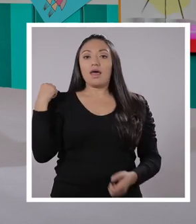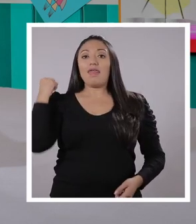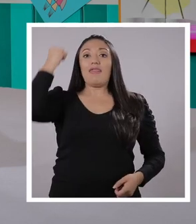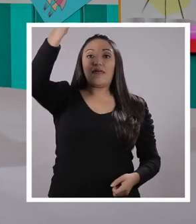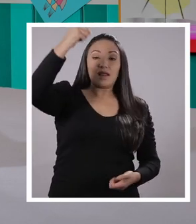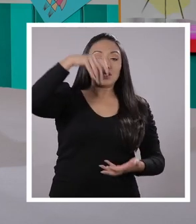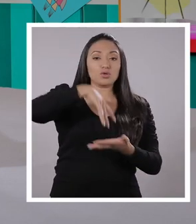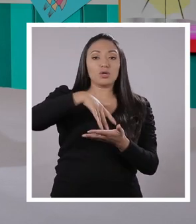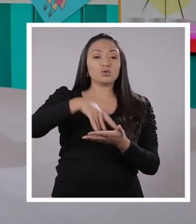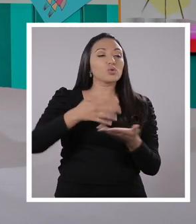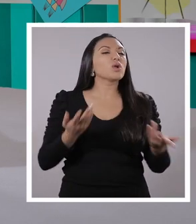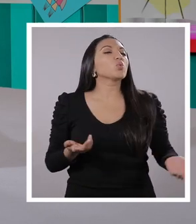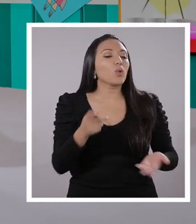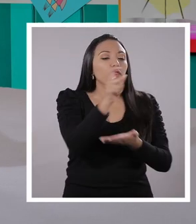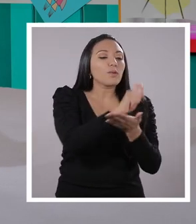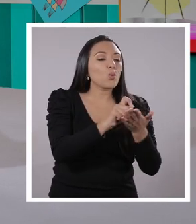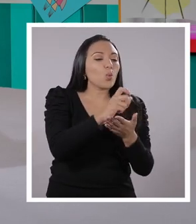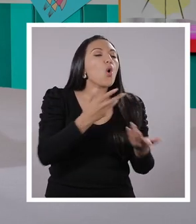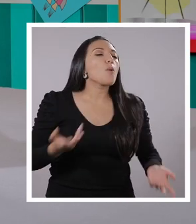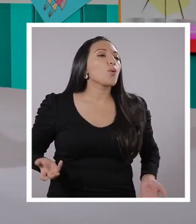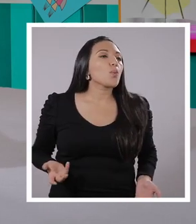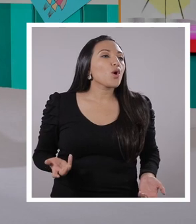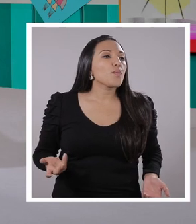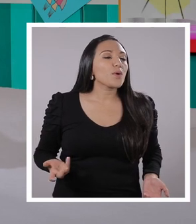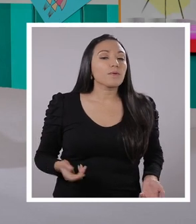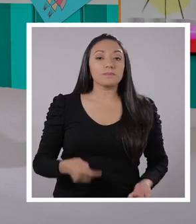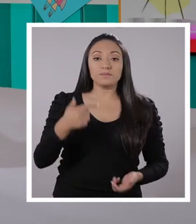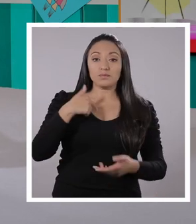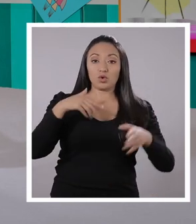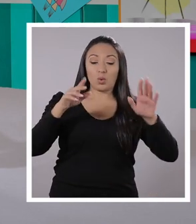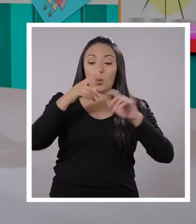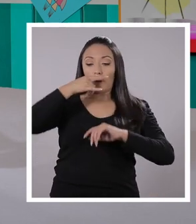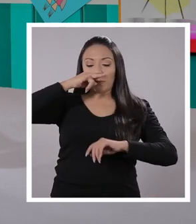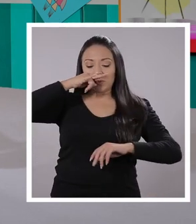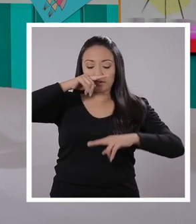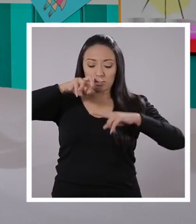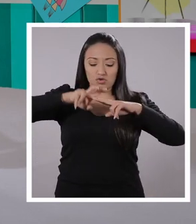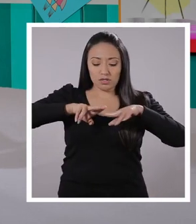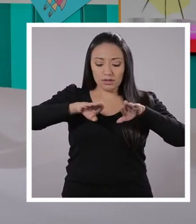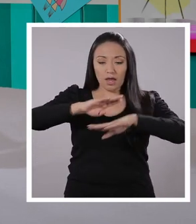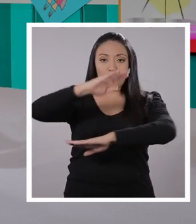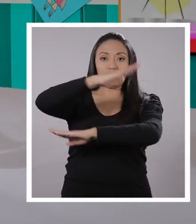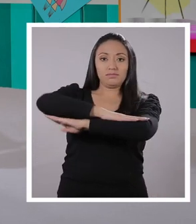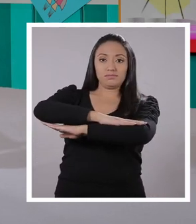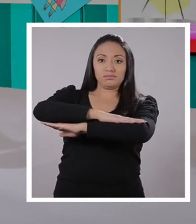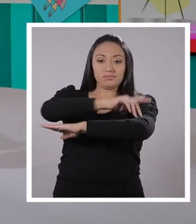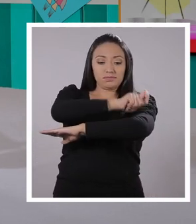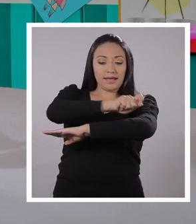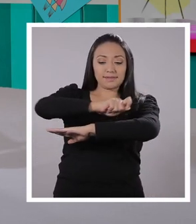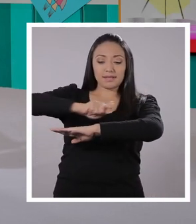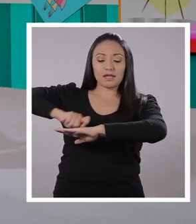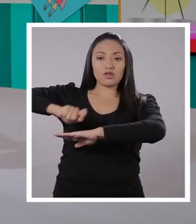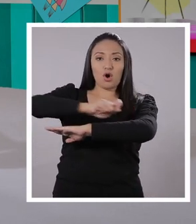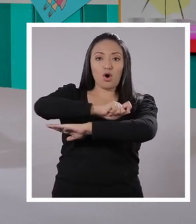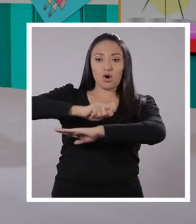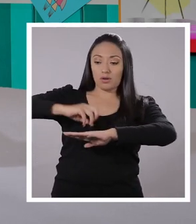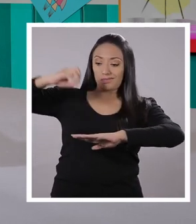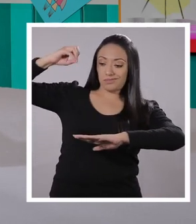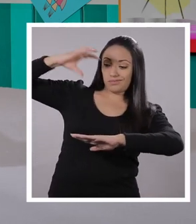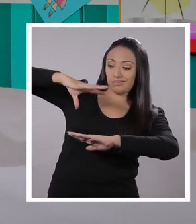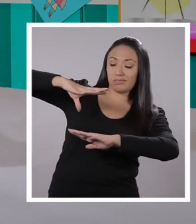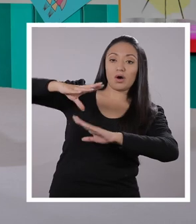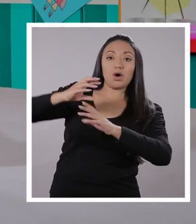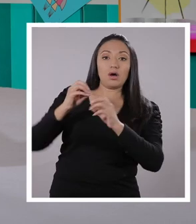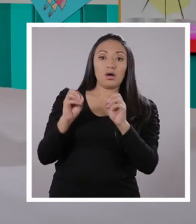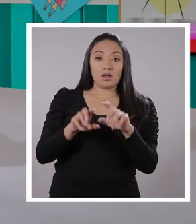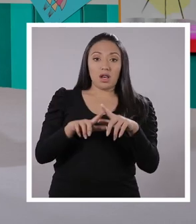a estudiar, ¿cómo lo dibujarías? Por ejemplo, lo dibujaría con un niño sentado frente a un gran libro que le está iluminando. Yo